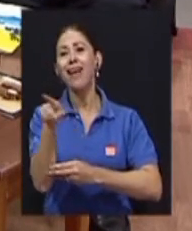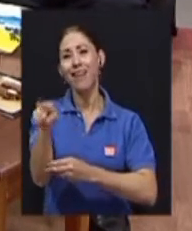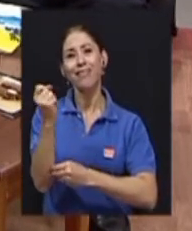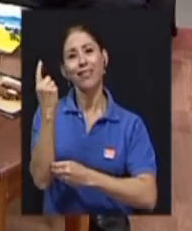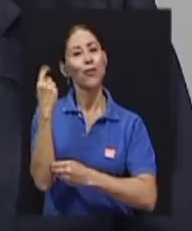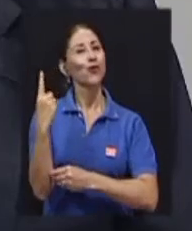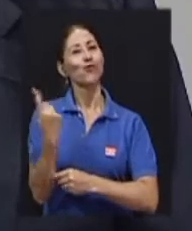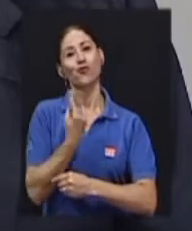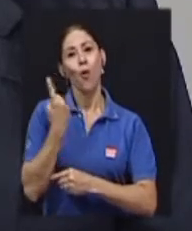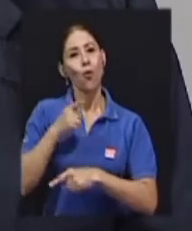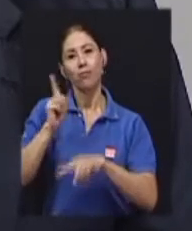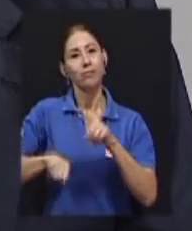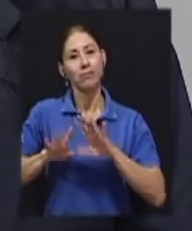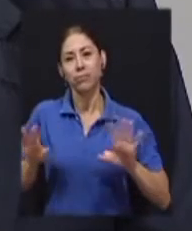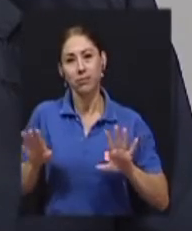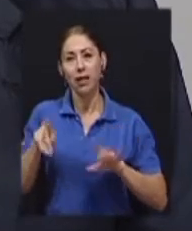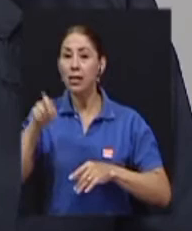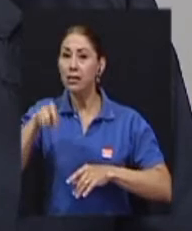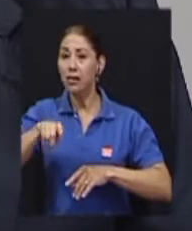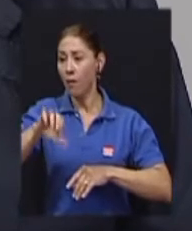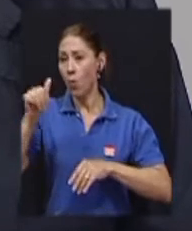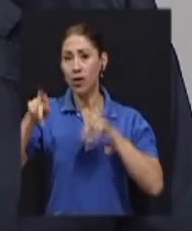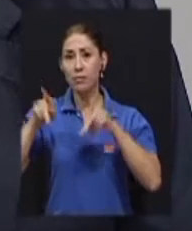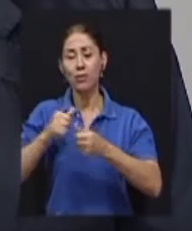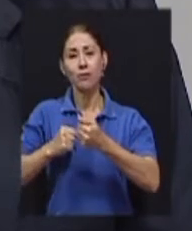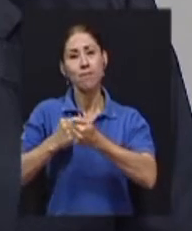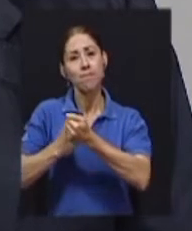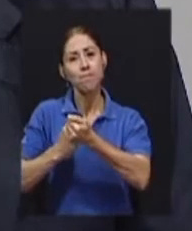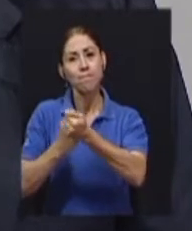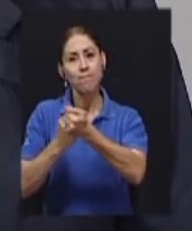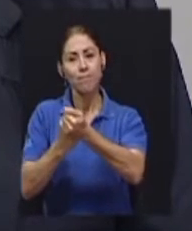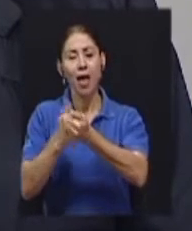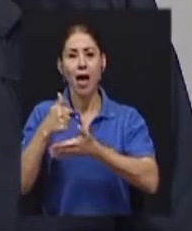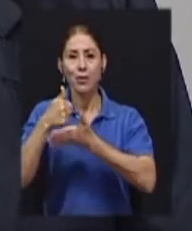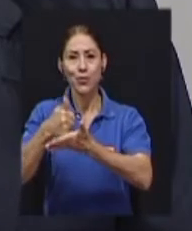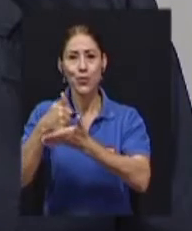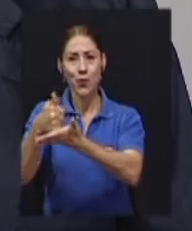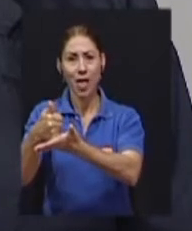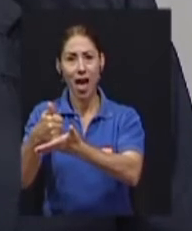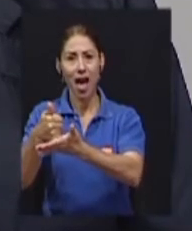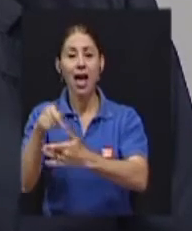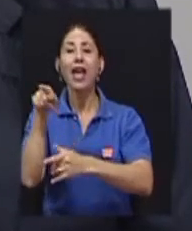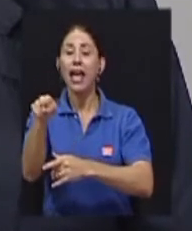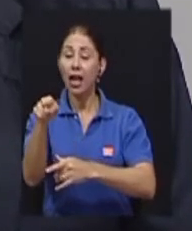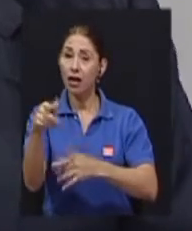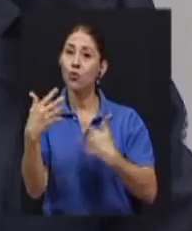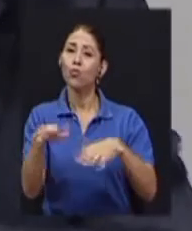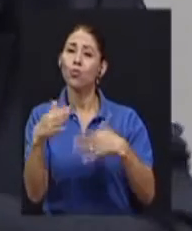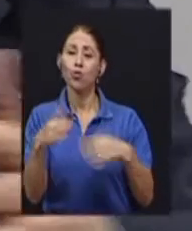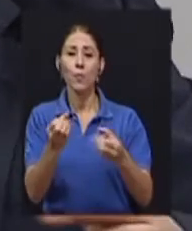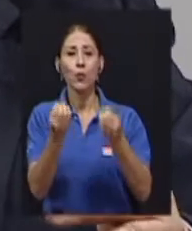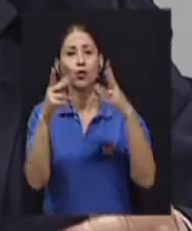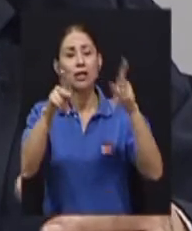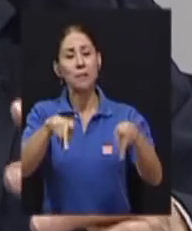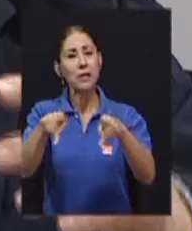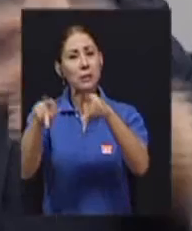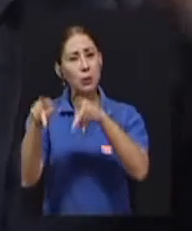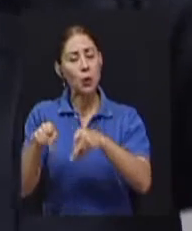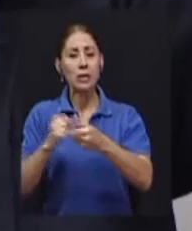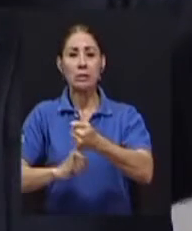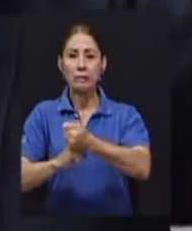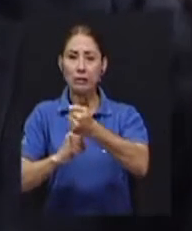ayuda. Y efectivamente enseguida se hizo apoyar por muchas personas ahí de la sociedad,